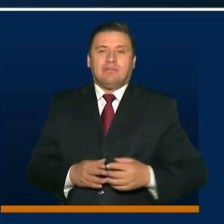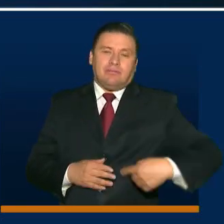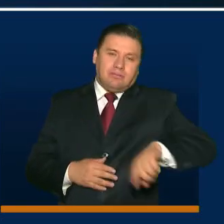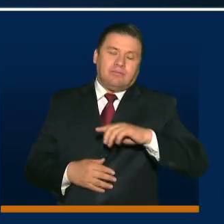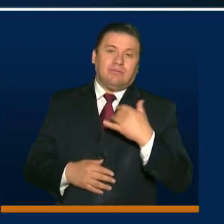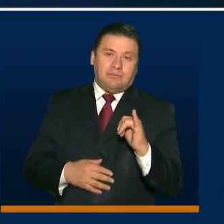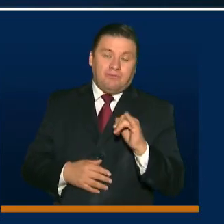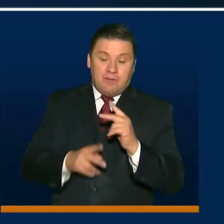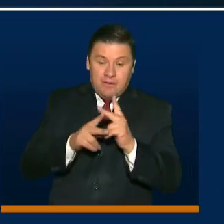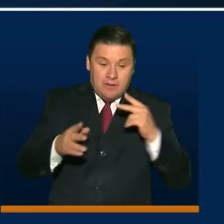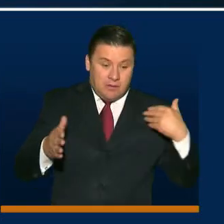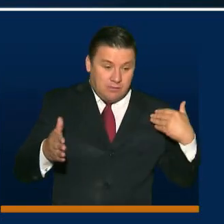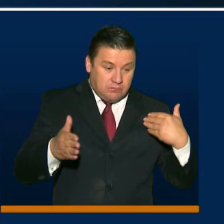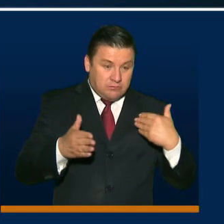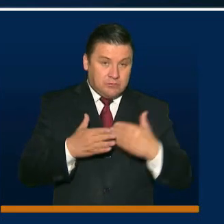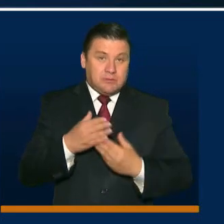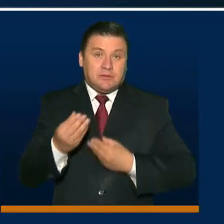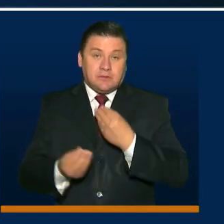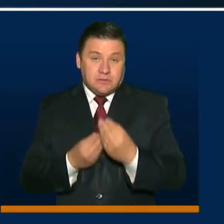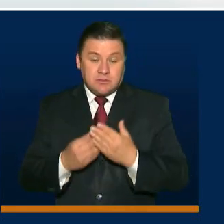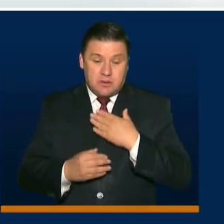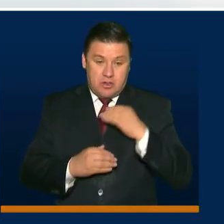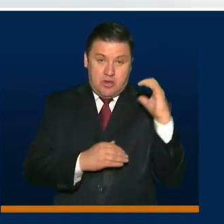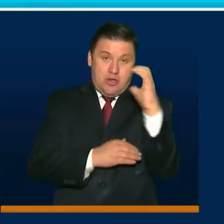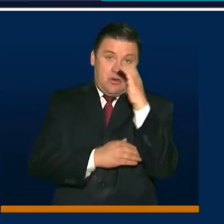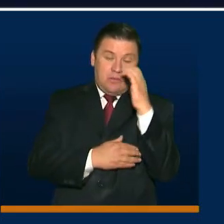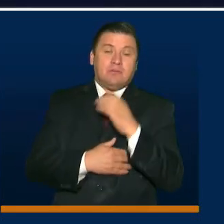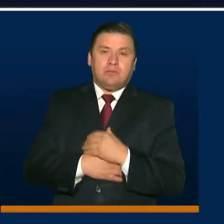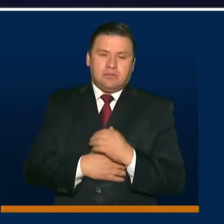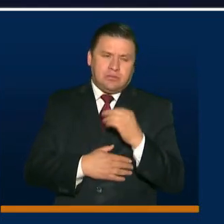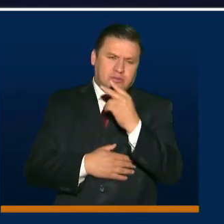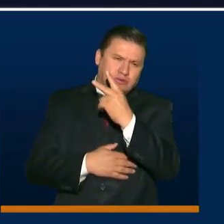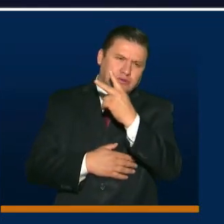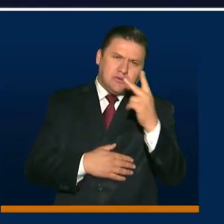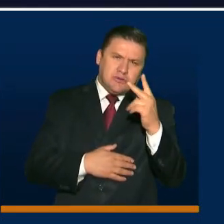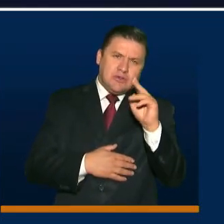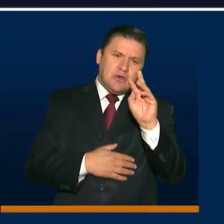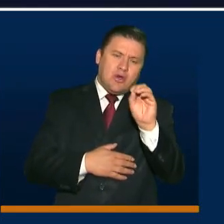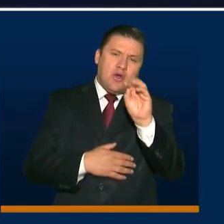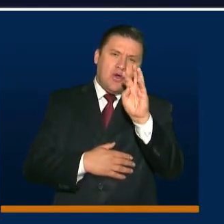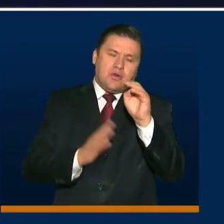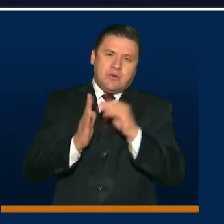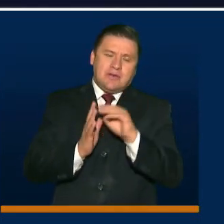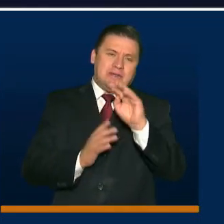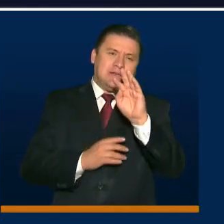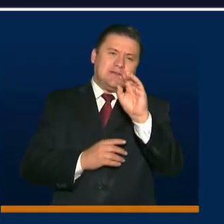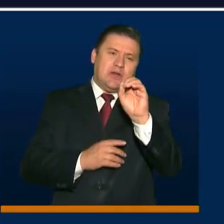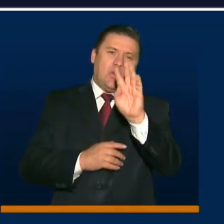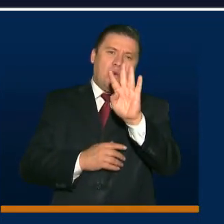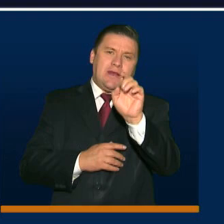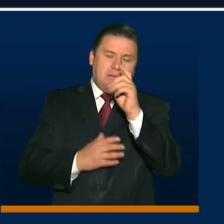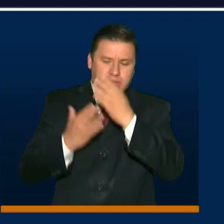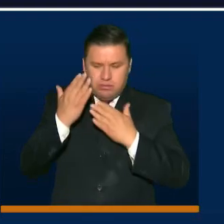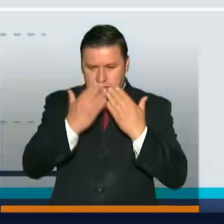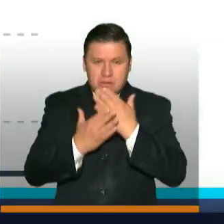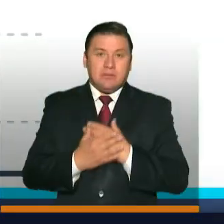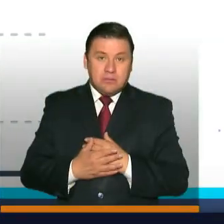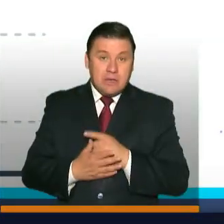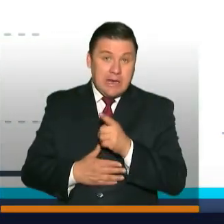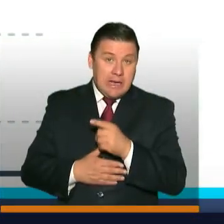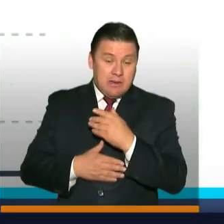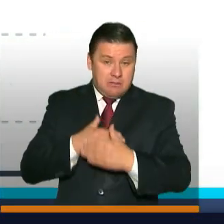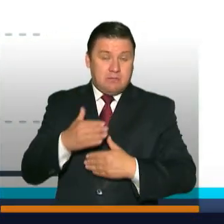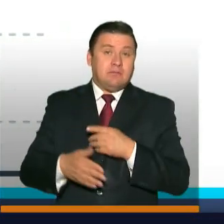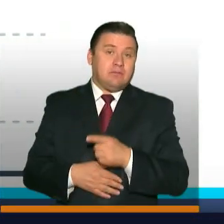a la fecha realizadas en nuestro país 208,046 pruebas, de las